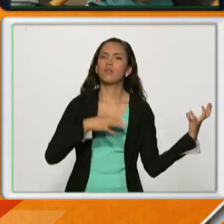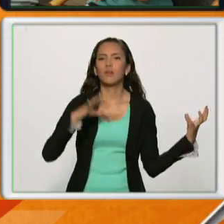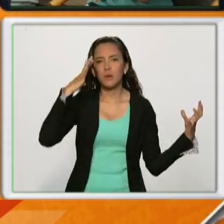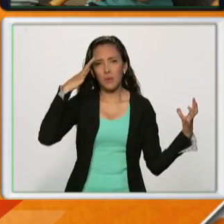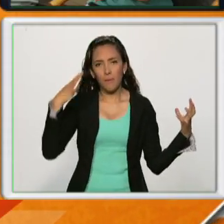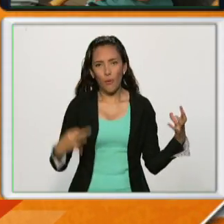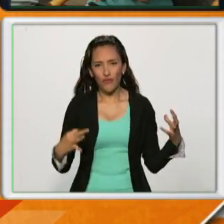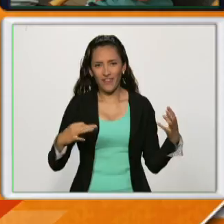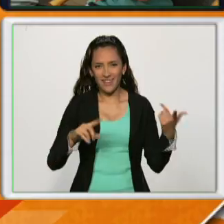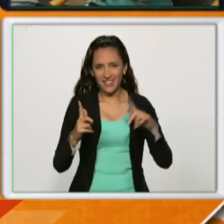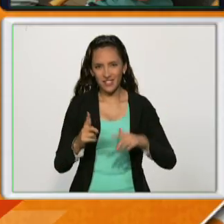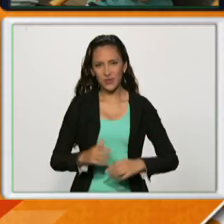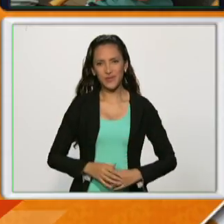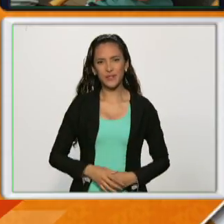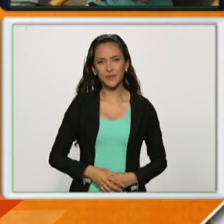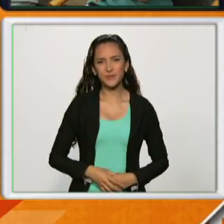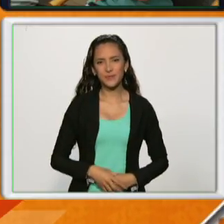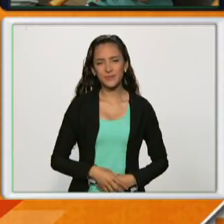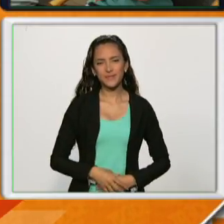cabeza.